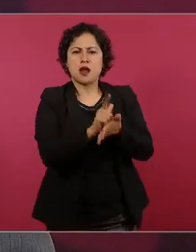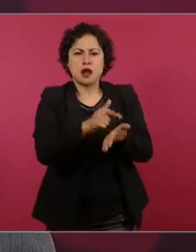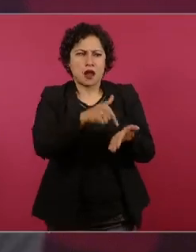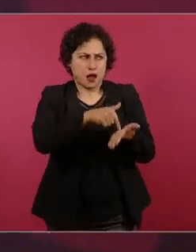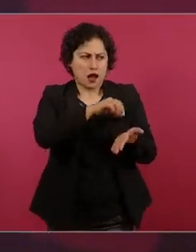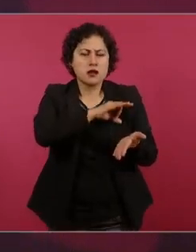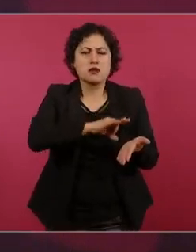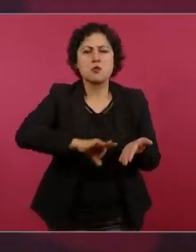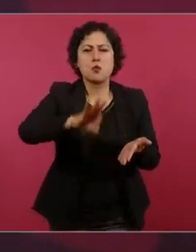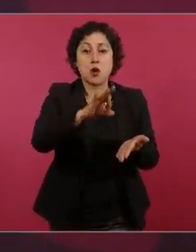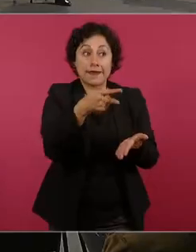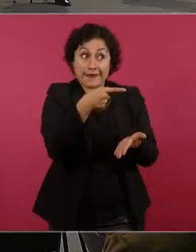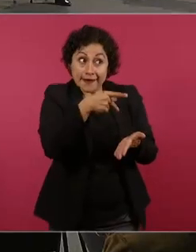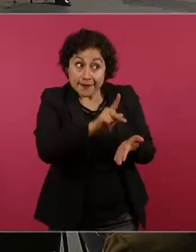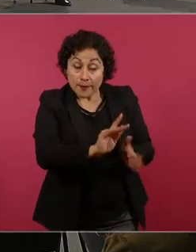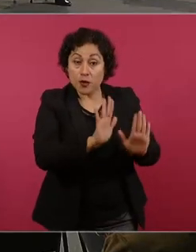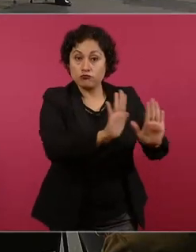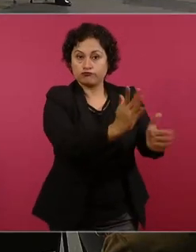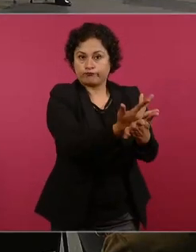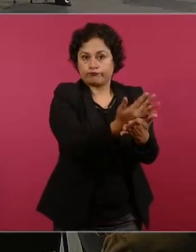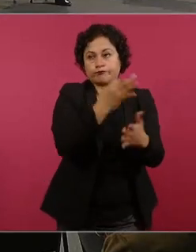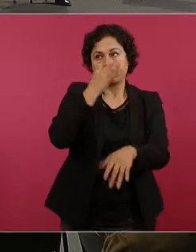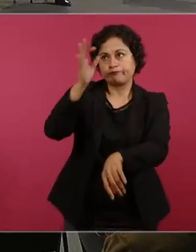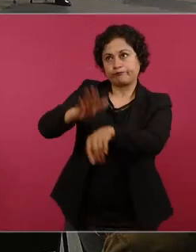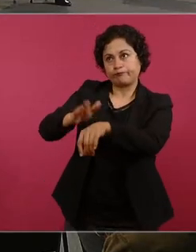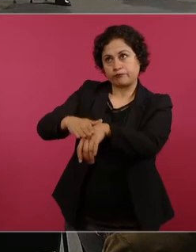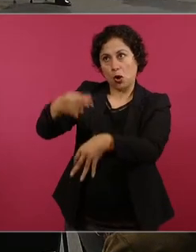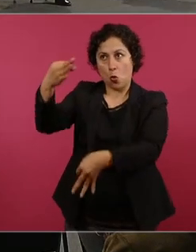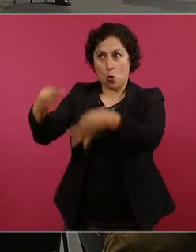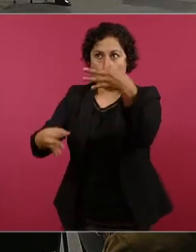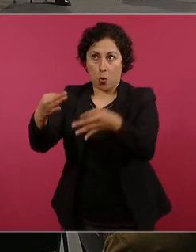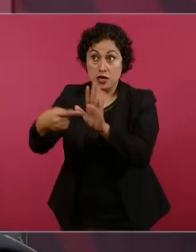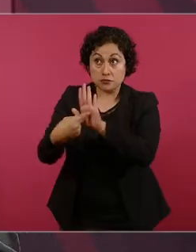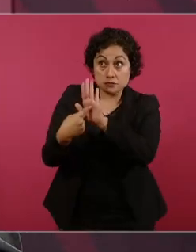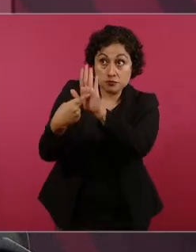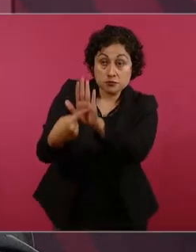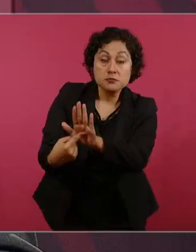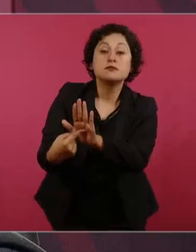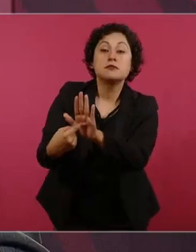para no caer en lo que hizo Diego